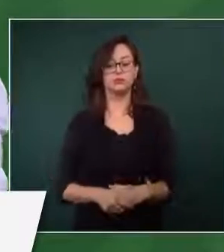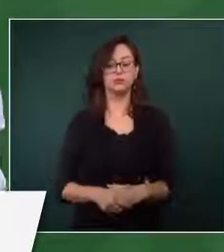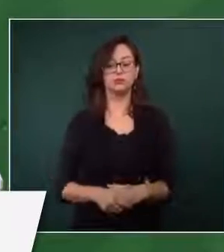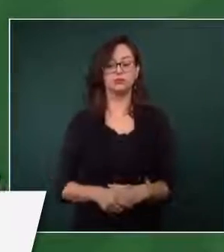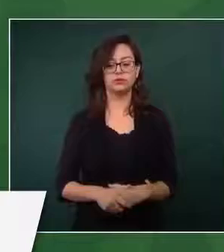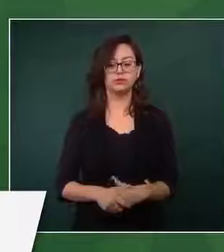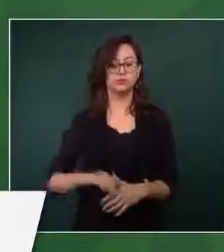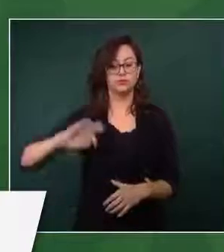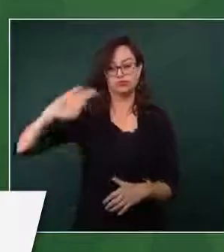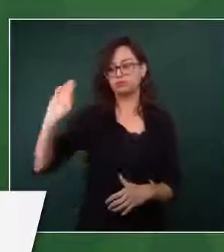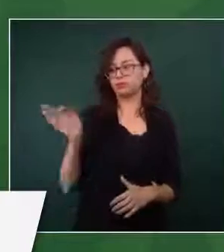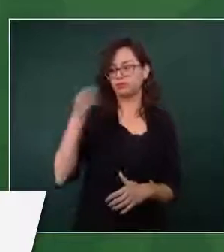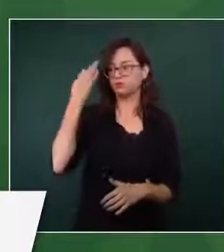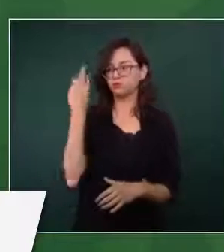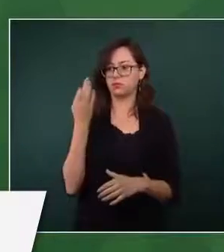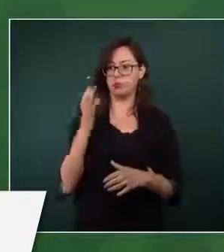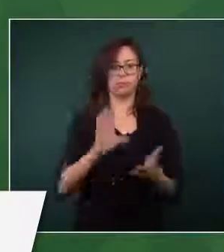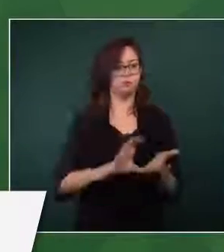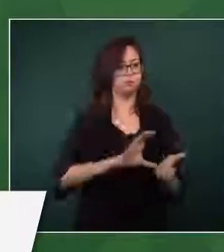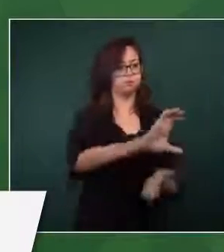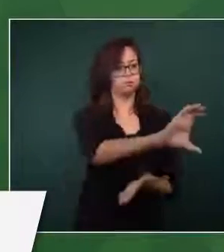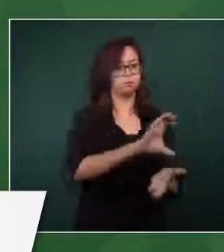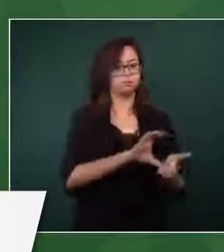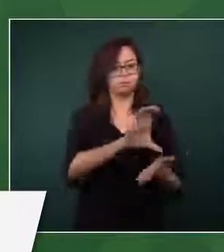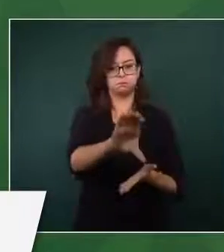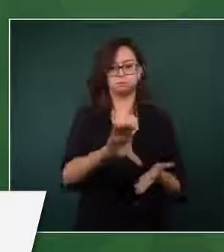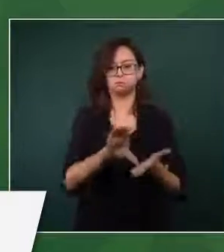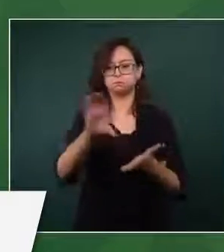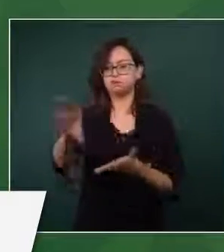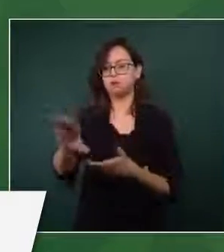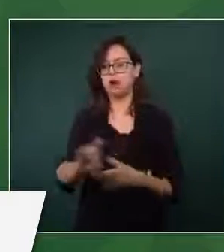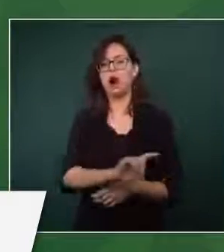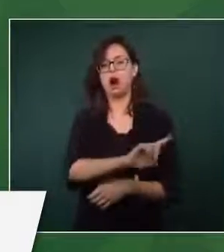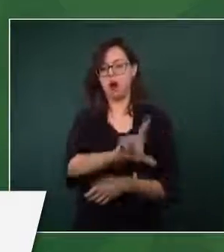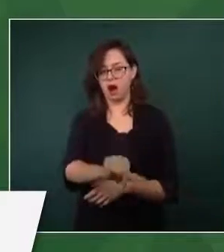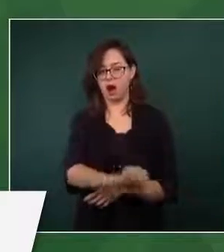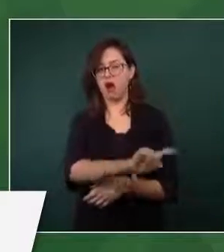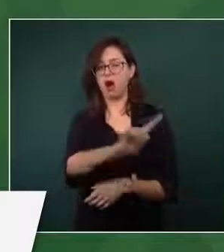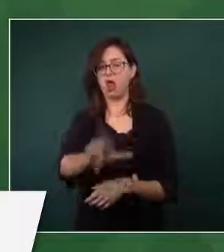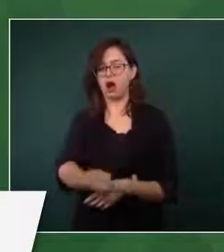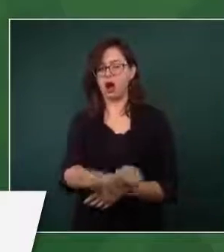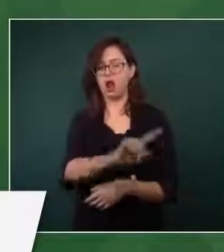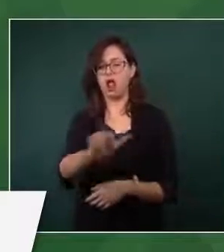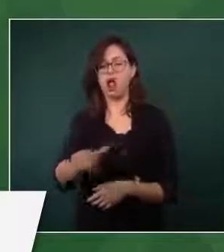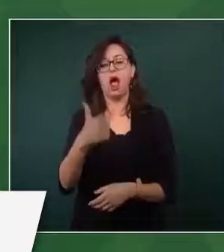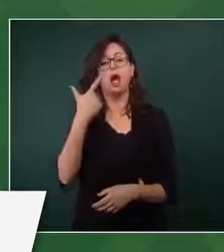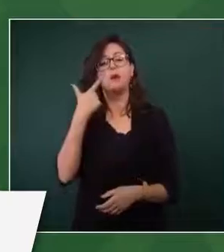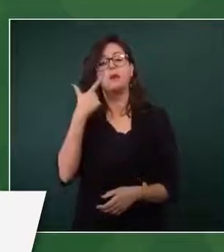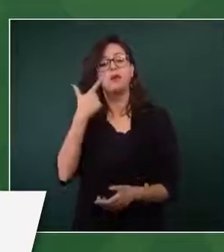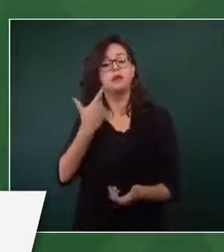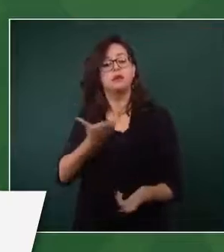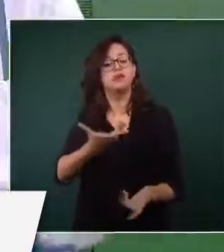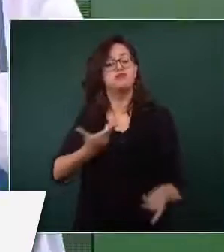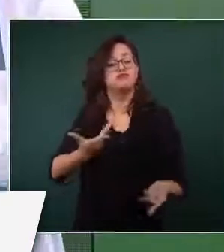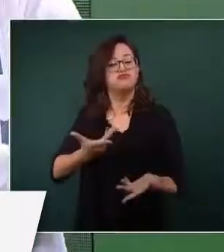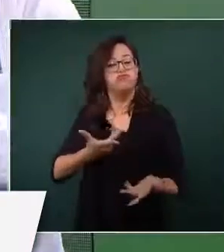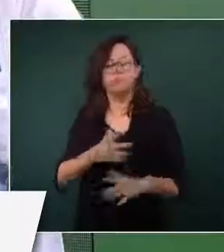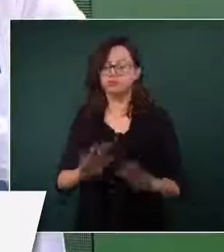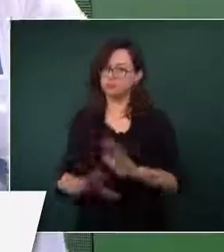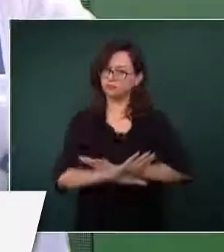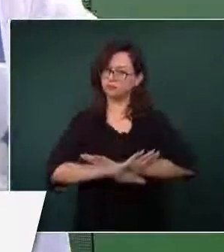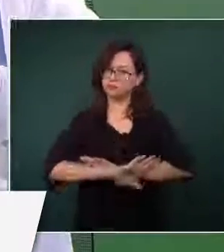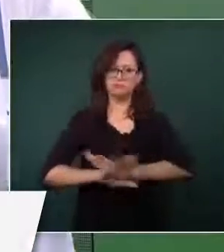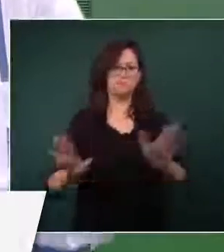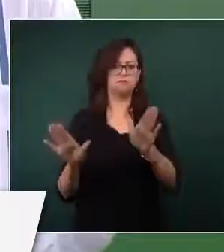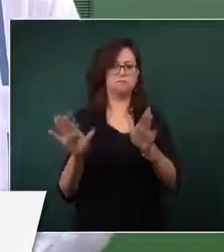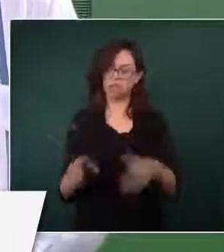federales sin demora, sin condición. Y eso lo hemos